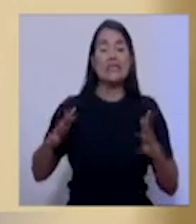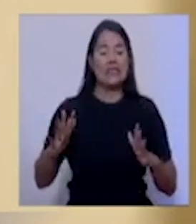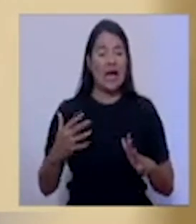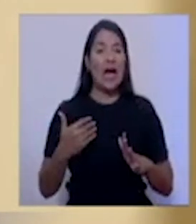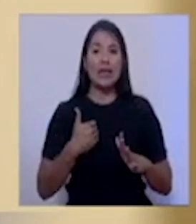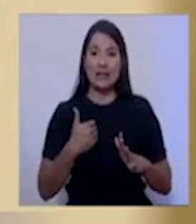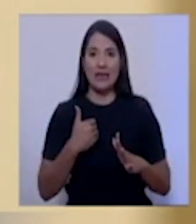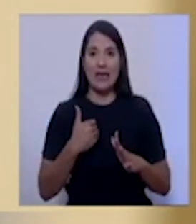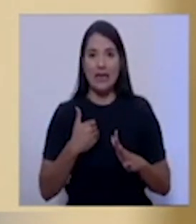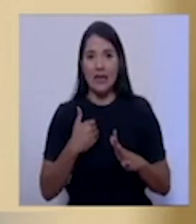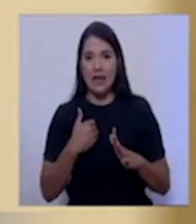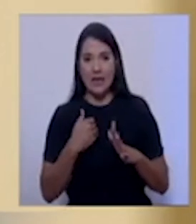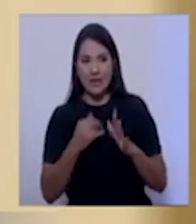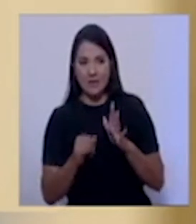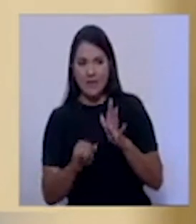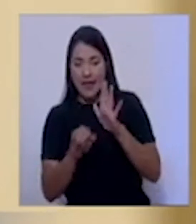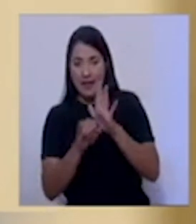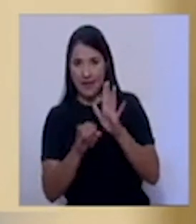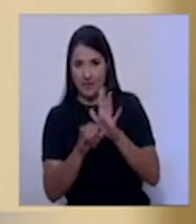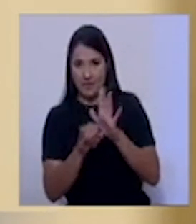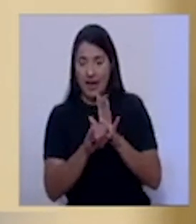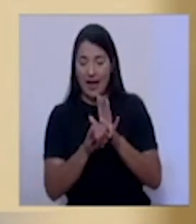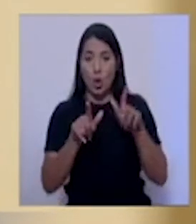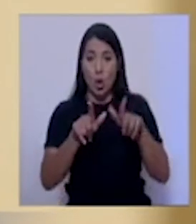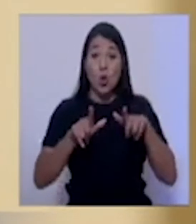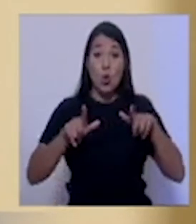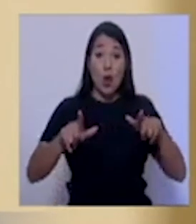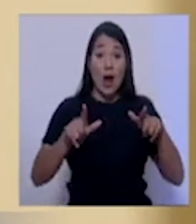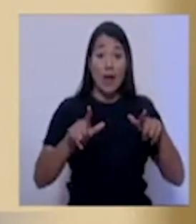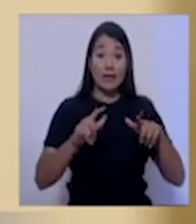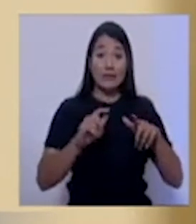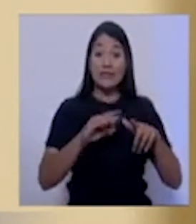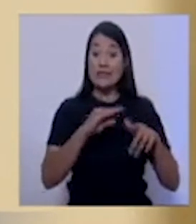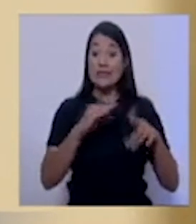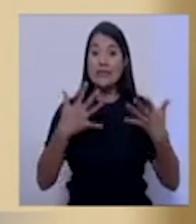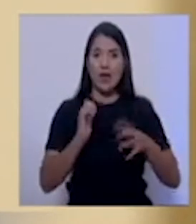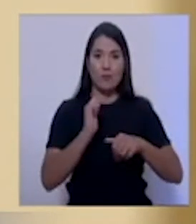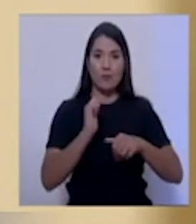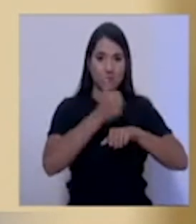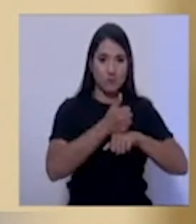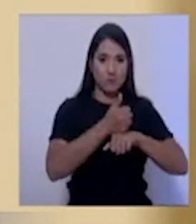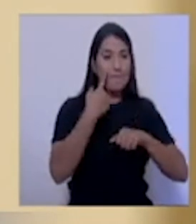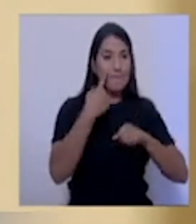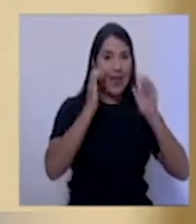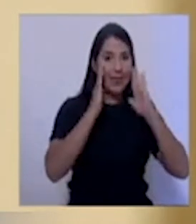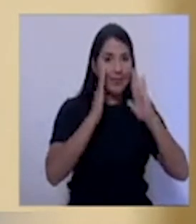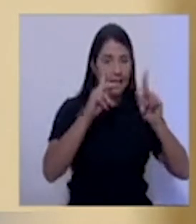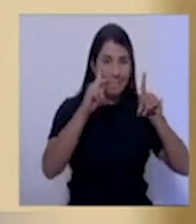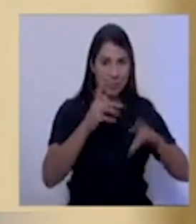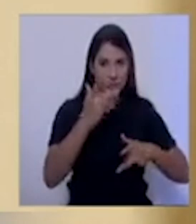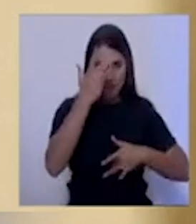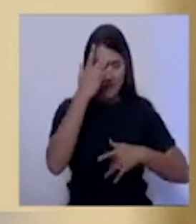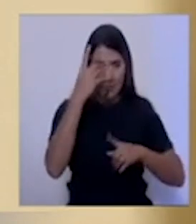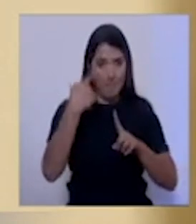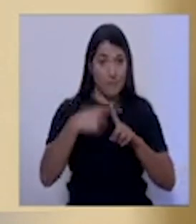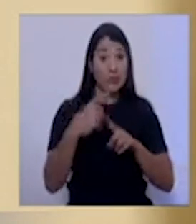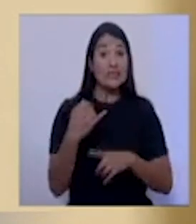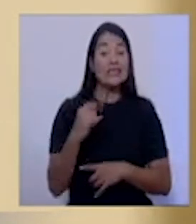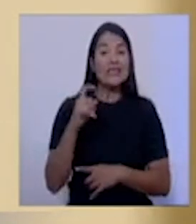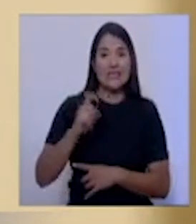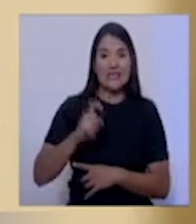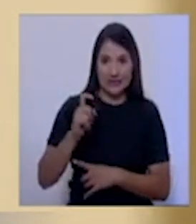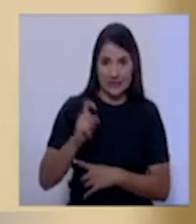habilitados albergues para poder tratar personas positivas en caso de que sea necesario. Estos